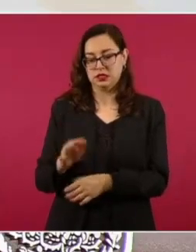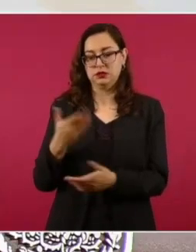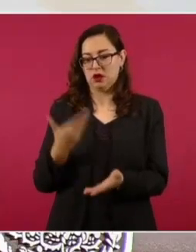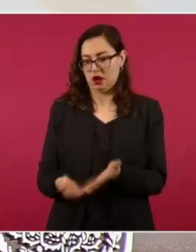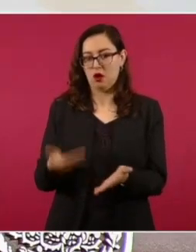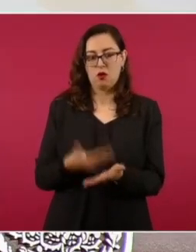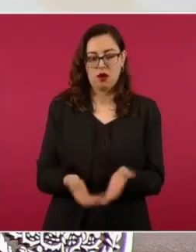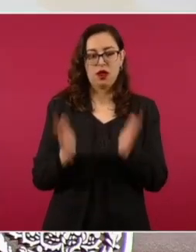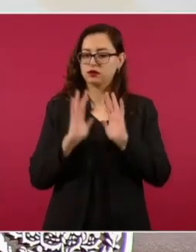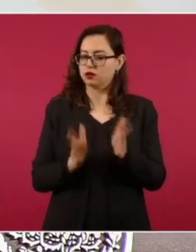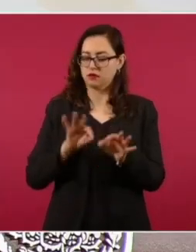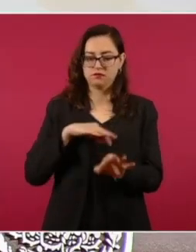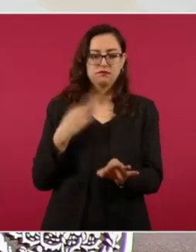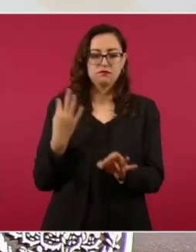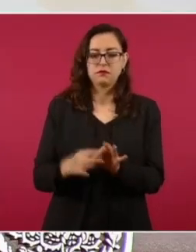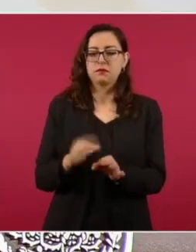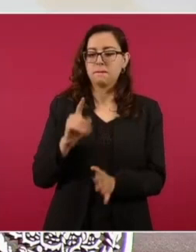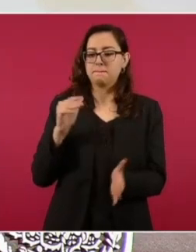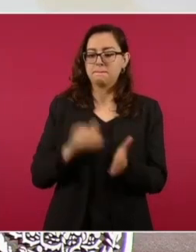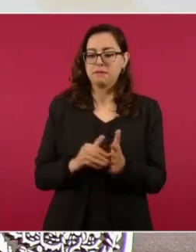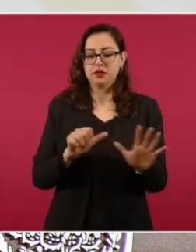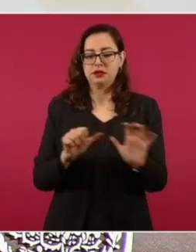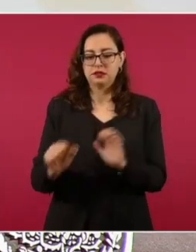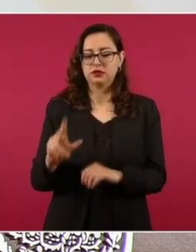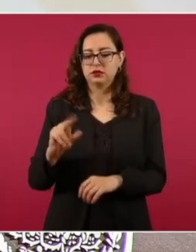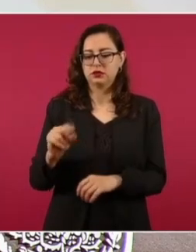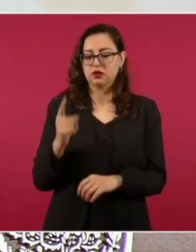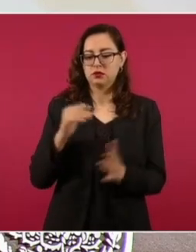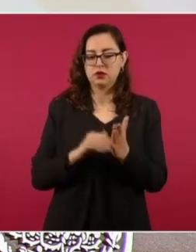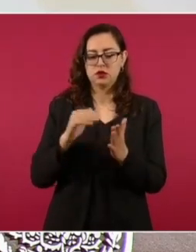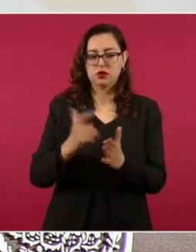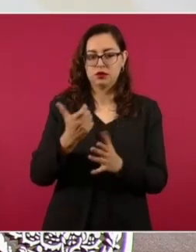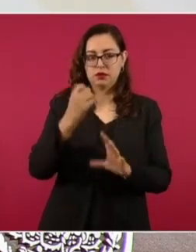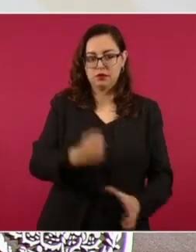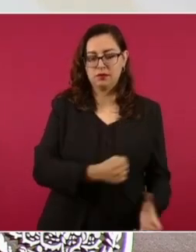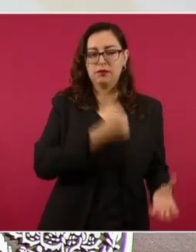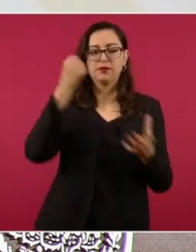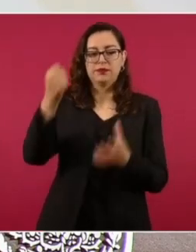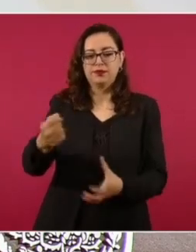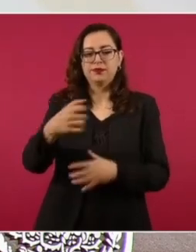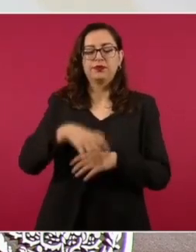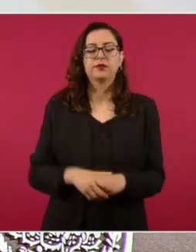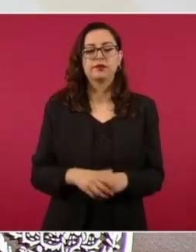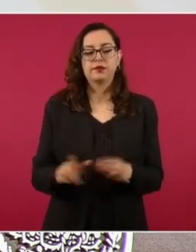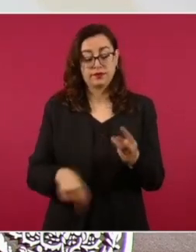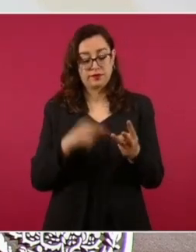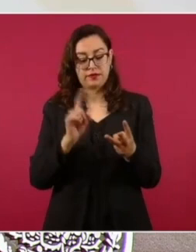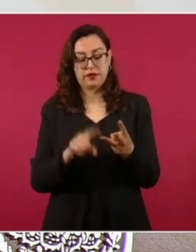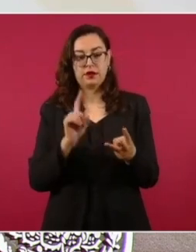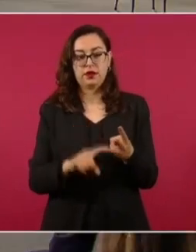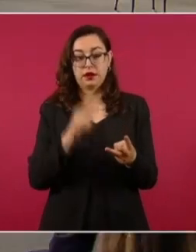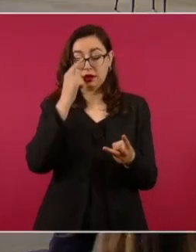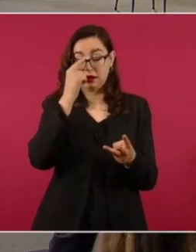2022 con un presupuesto de mil 681 millones de pesos. La tercera es un tramo de Jaltipan